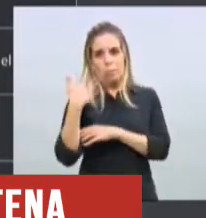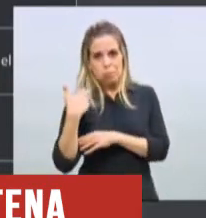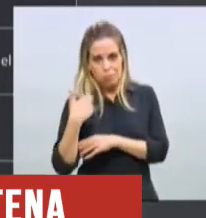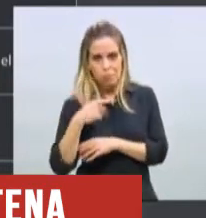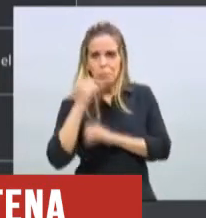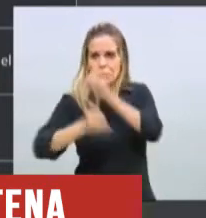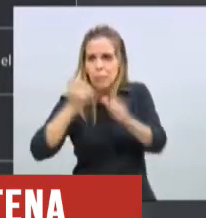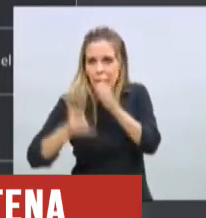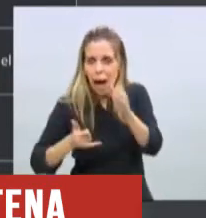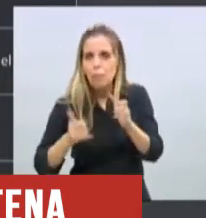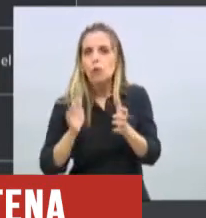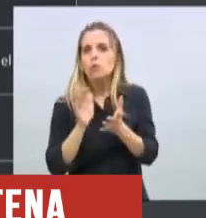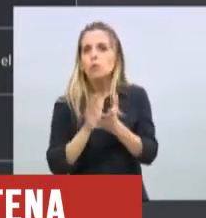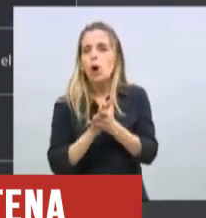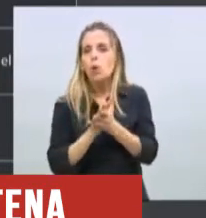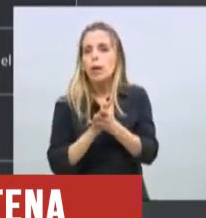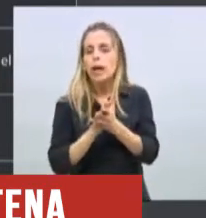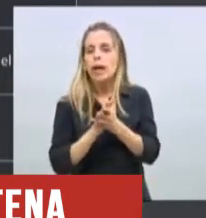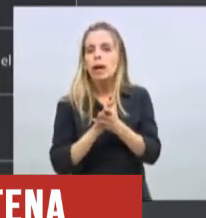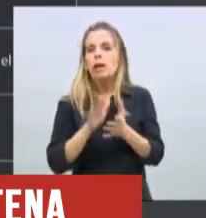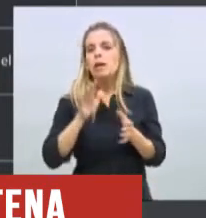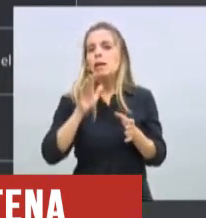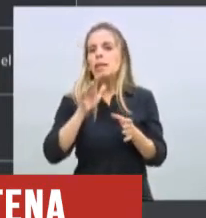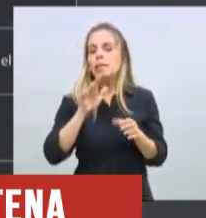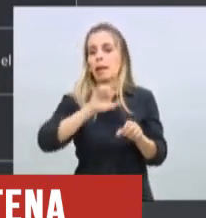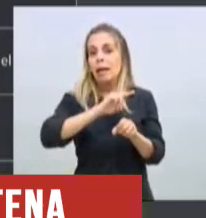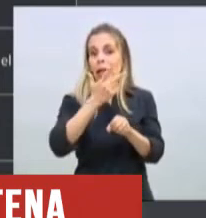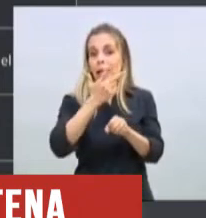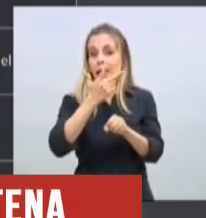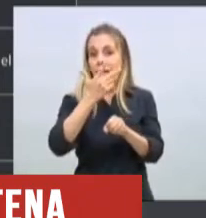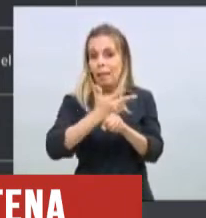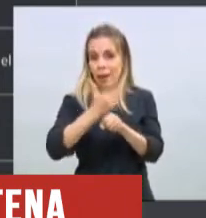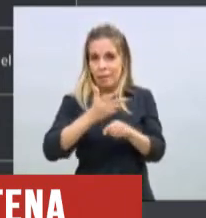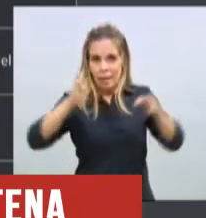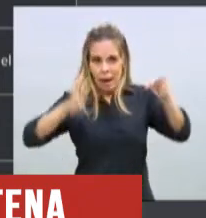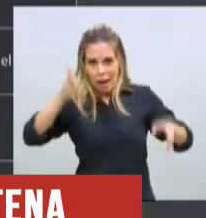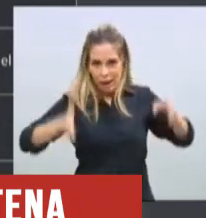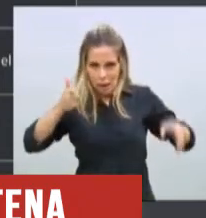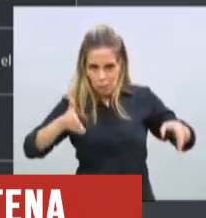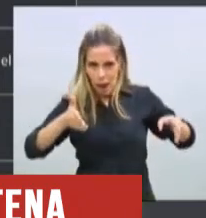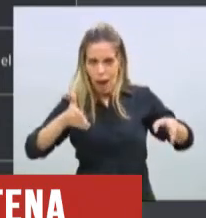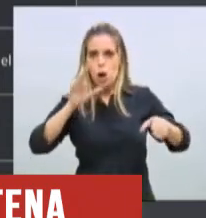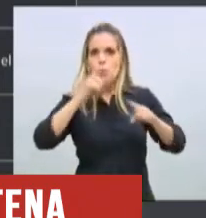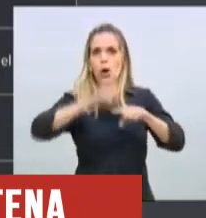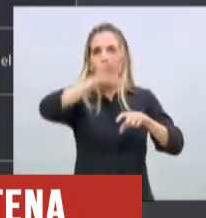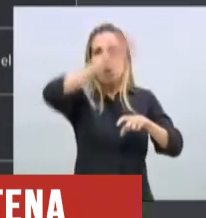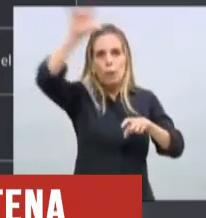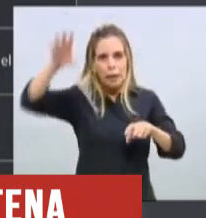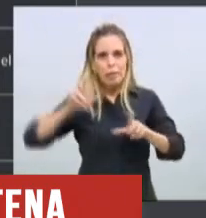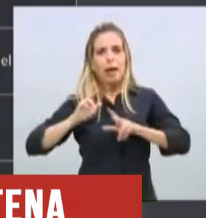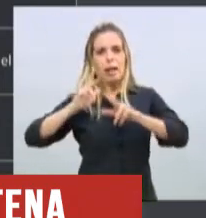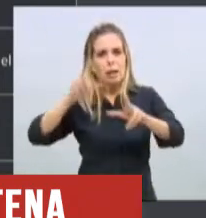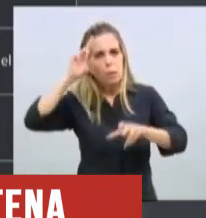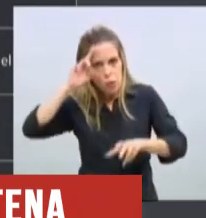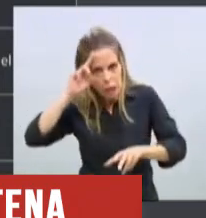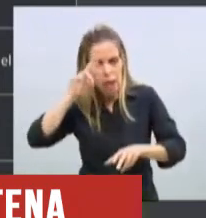a la segmentación geográfica en el punto 3. Ahí habíamos habilitado a que circule el 50